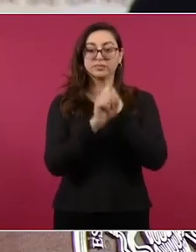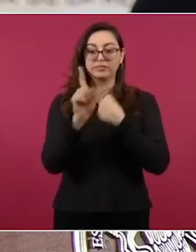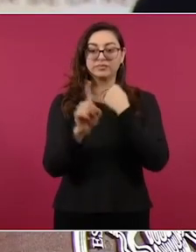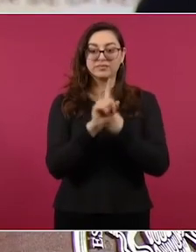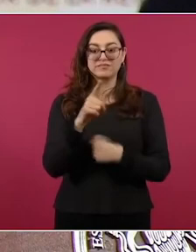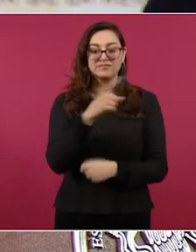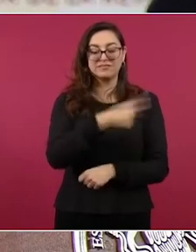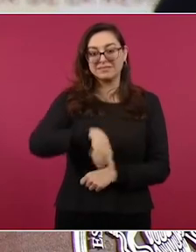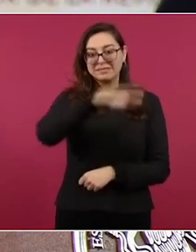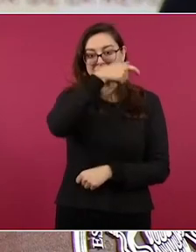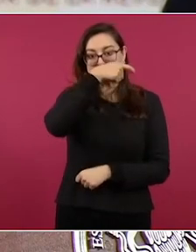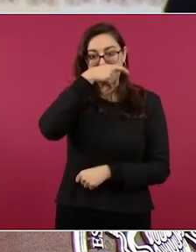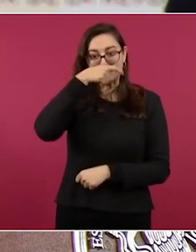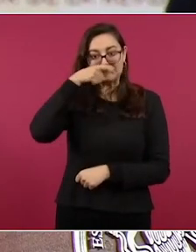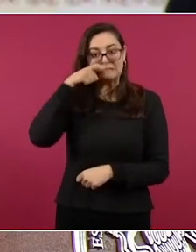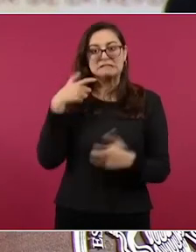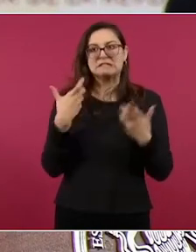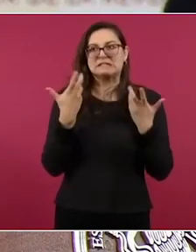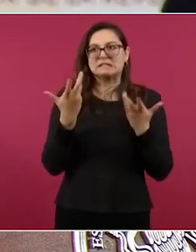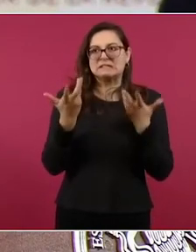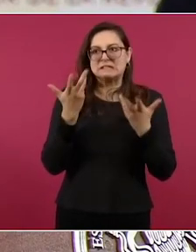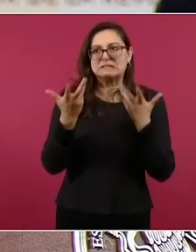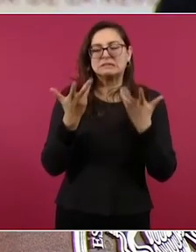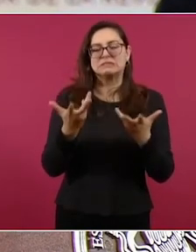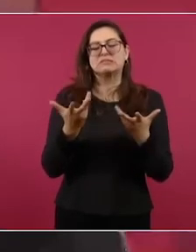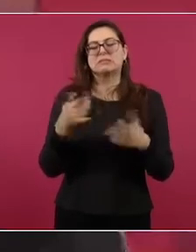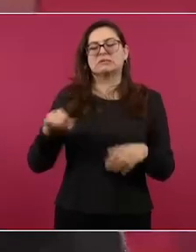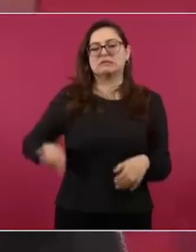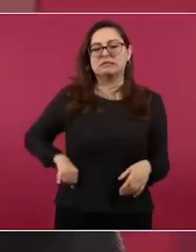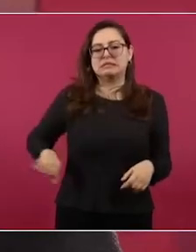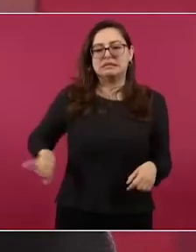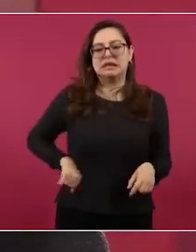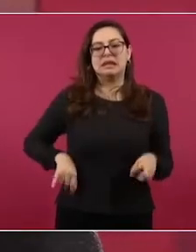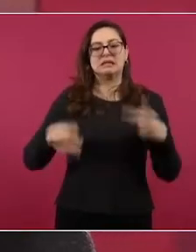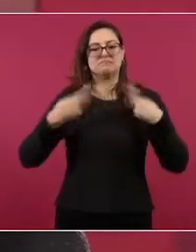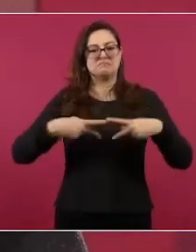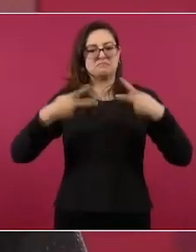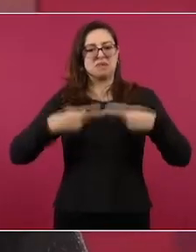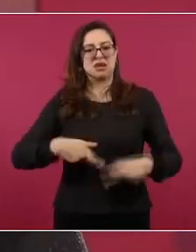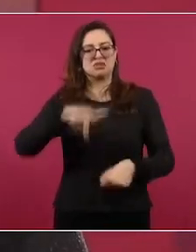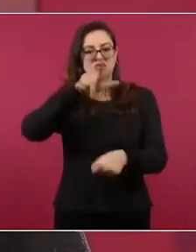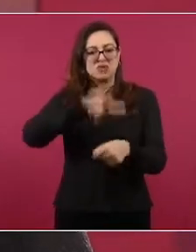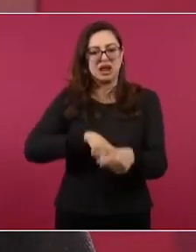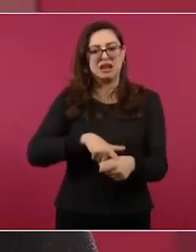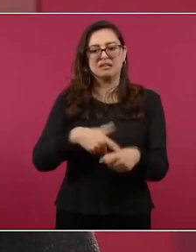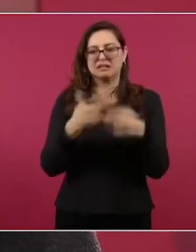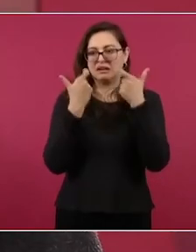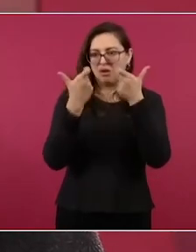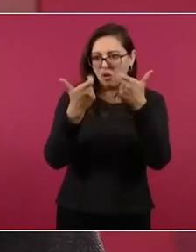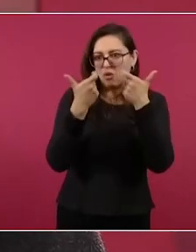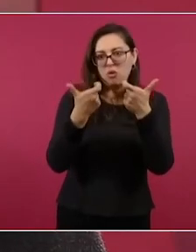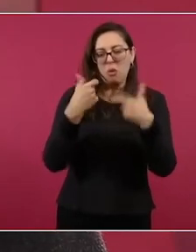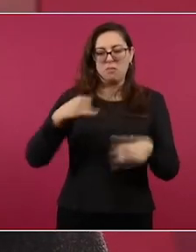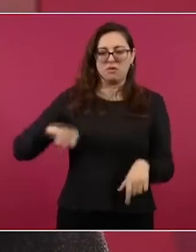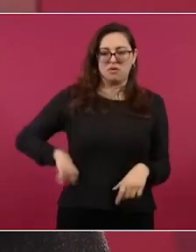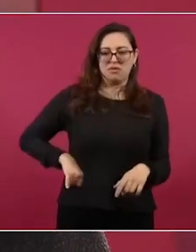sus ambiciones personales, por sus intereses económicos.